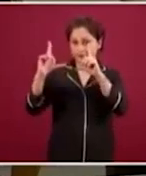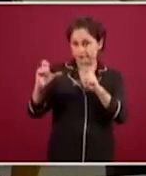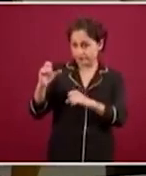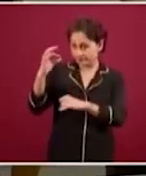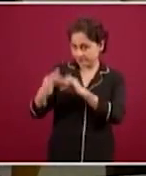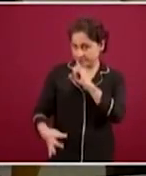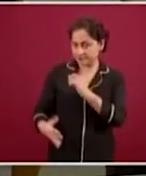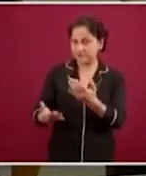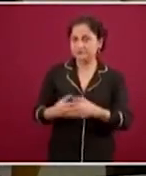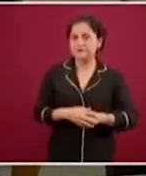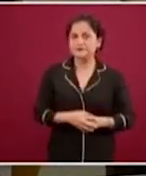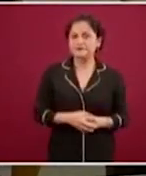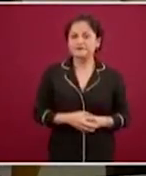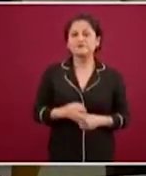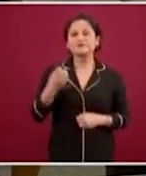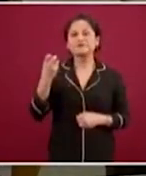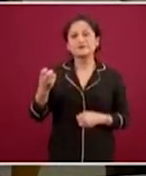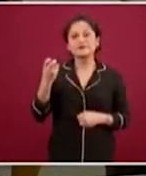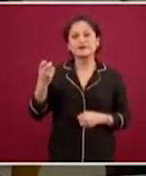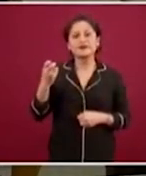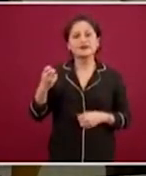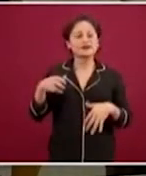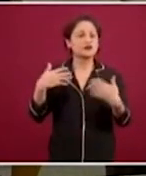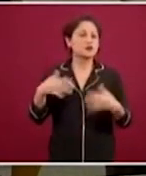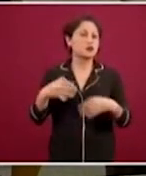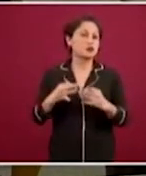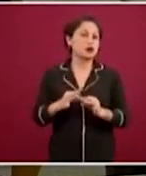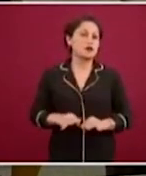Esta es de interés público generalizado.